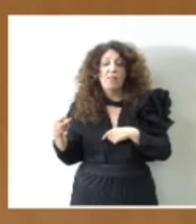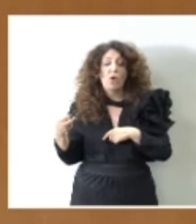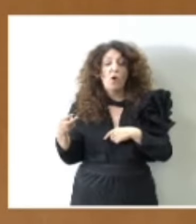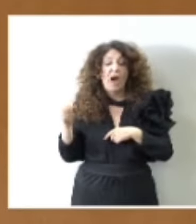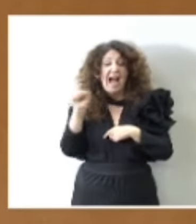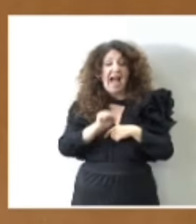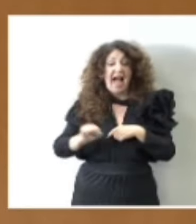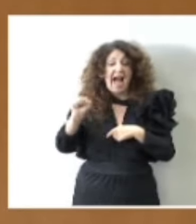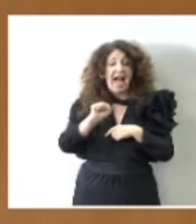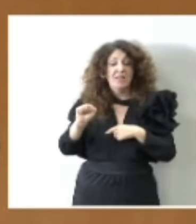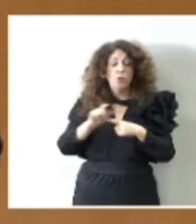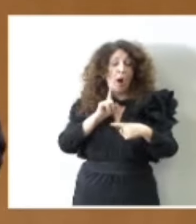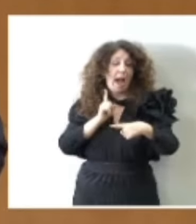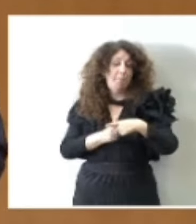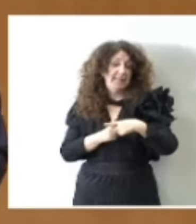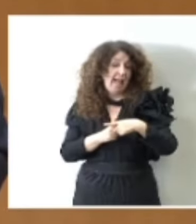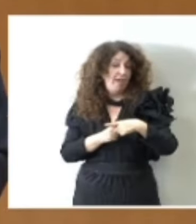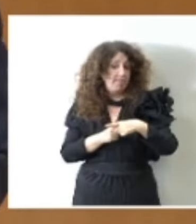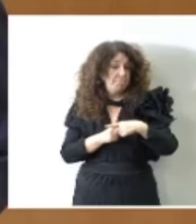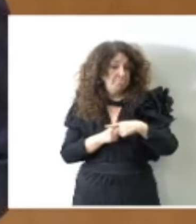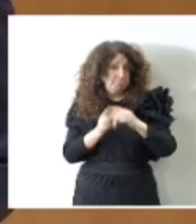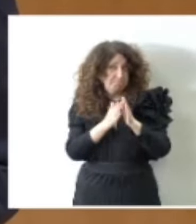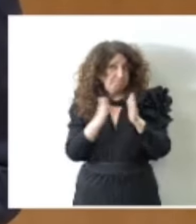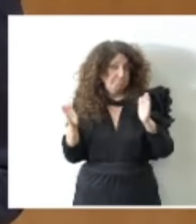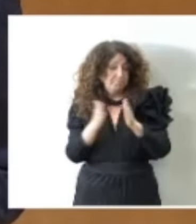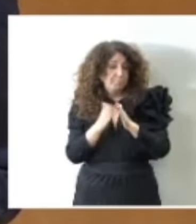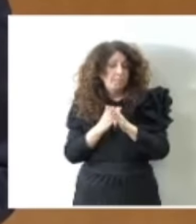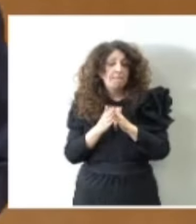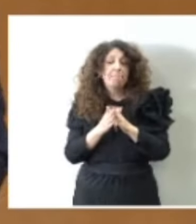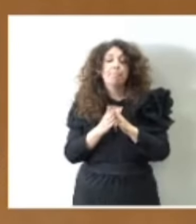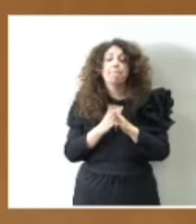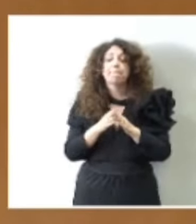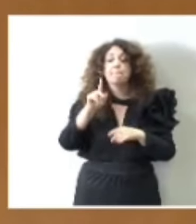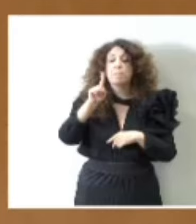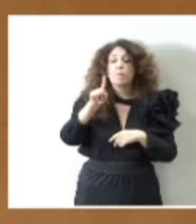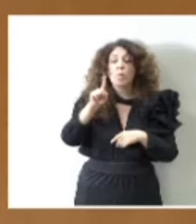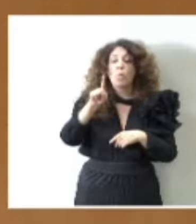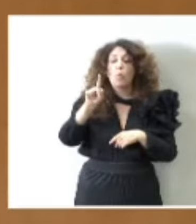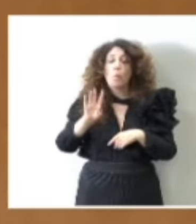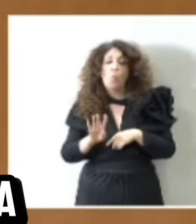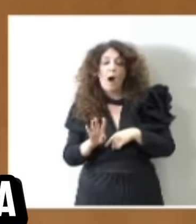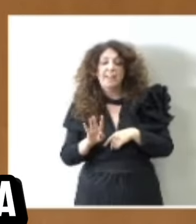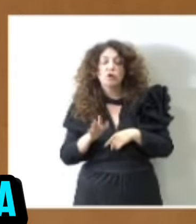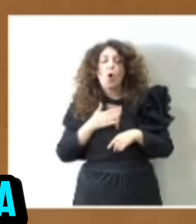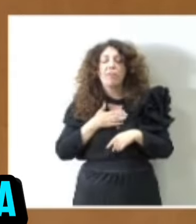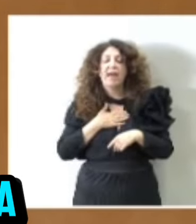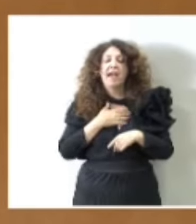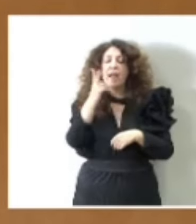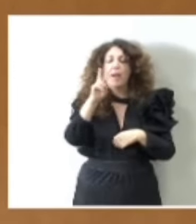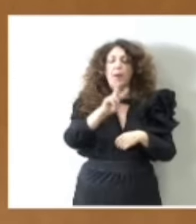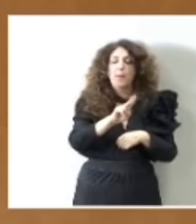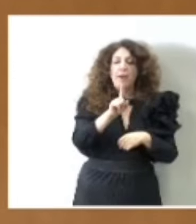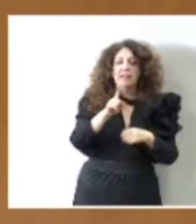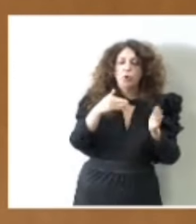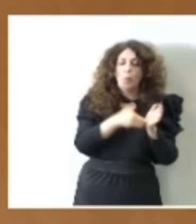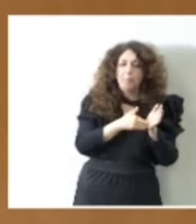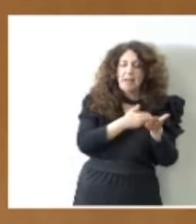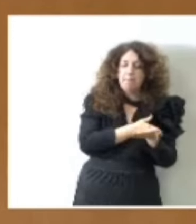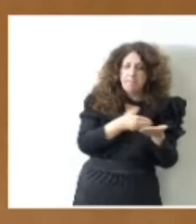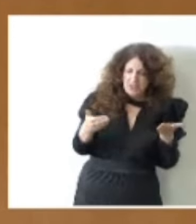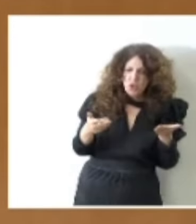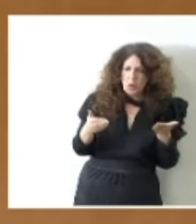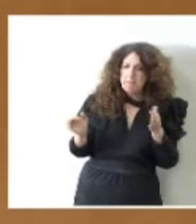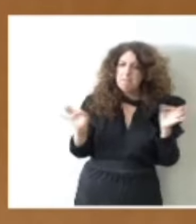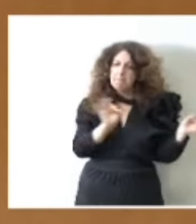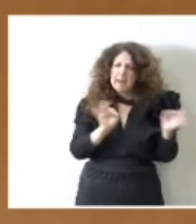el Estado solo habría ejecutado la cuarta parte de algo más de 21.000 millones de inversión autonómica prevista para